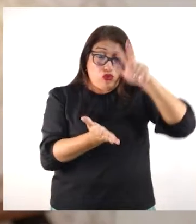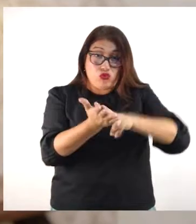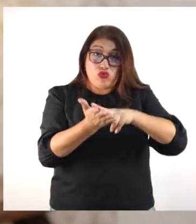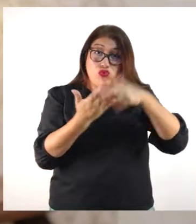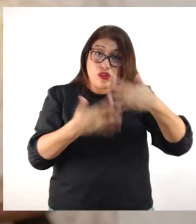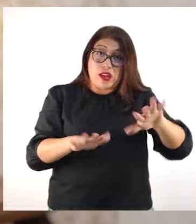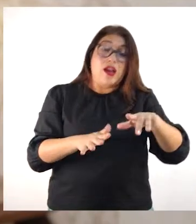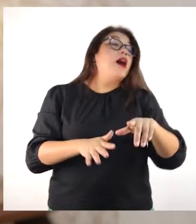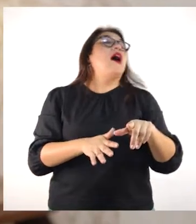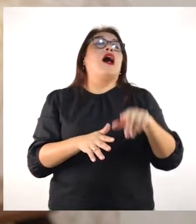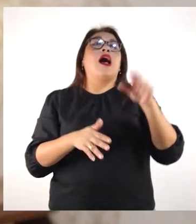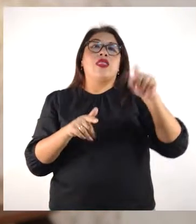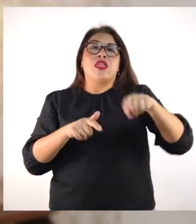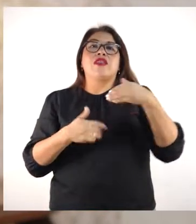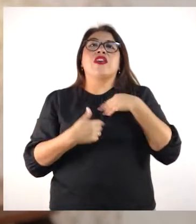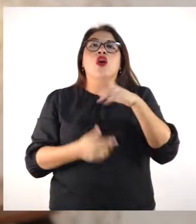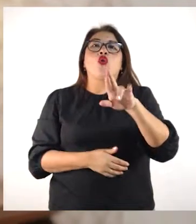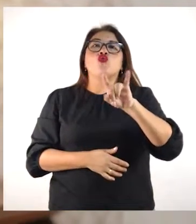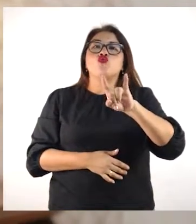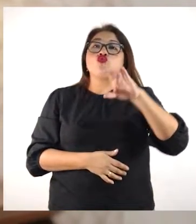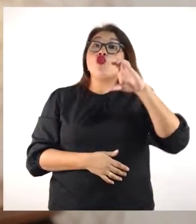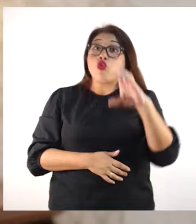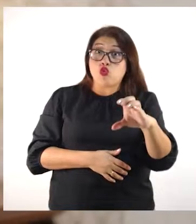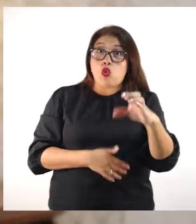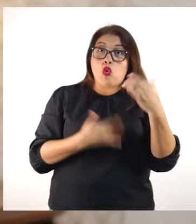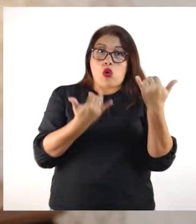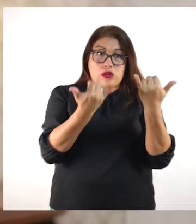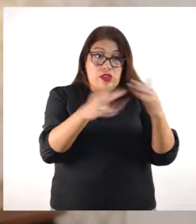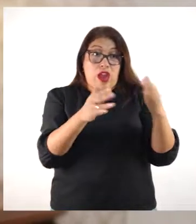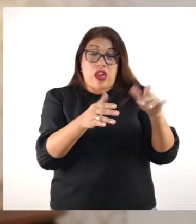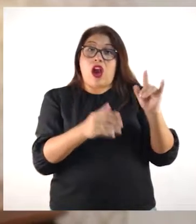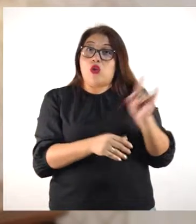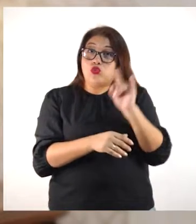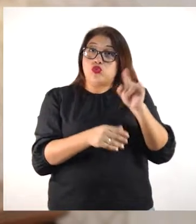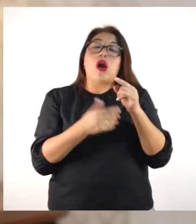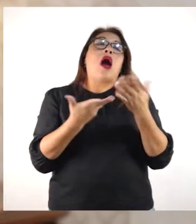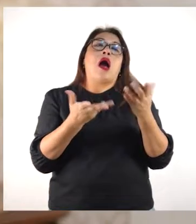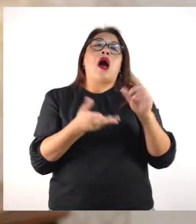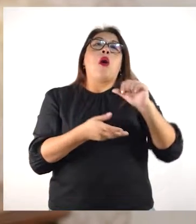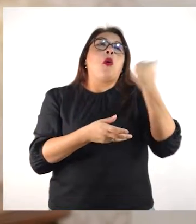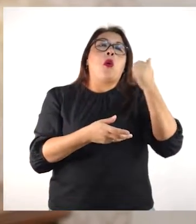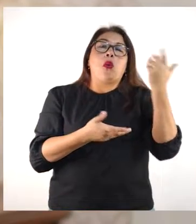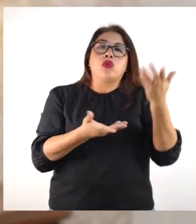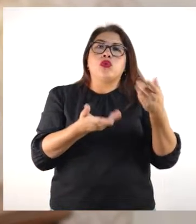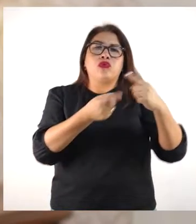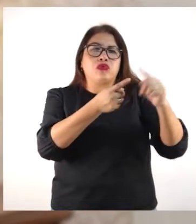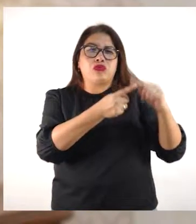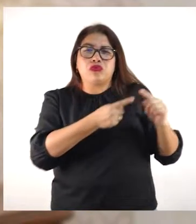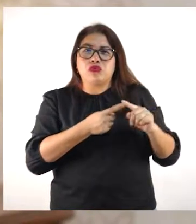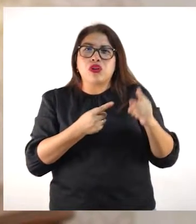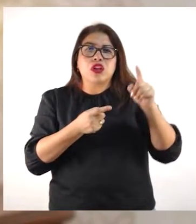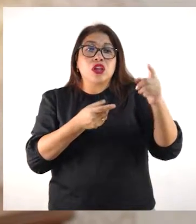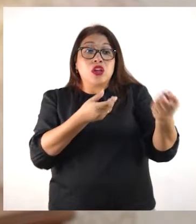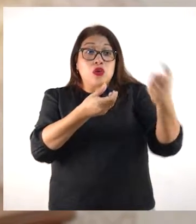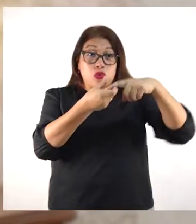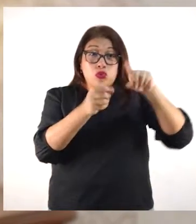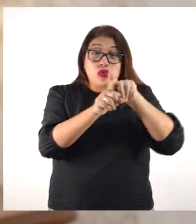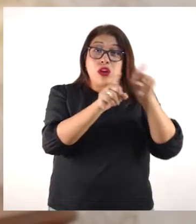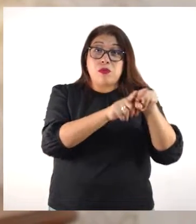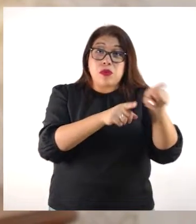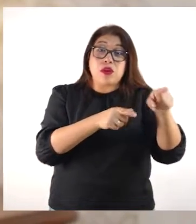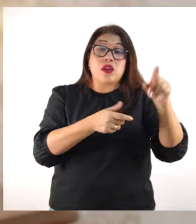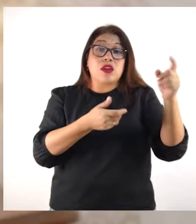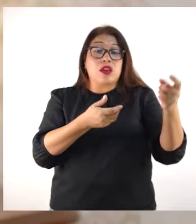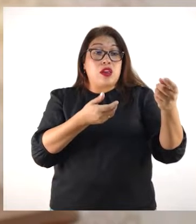activo. Si no, igual también vamos a coger sus ideas. Que estén inscritos en el Registro